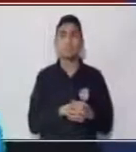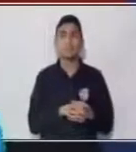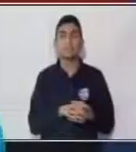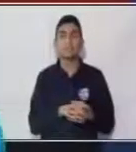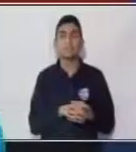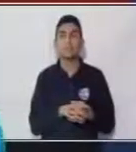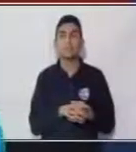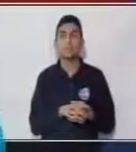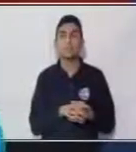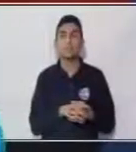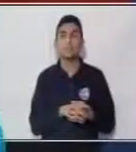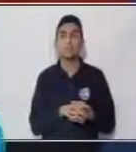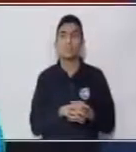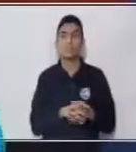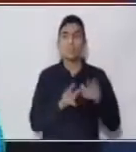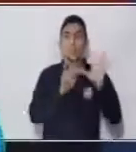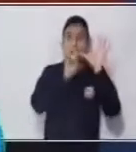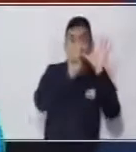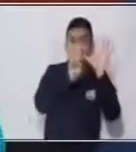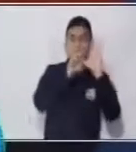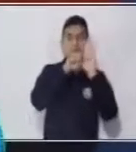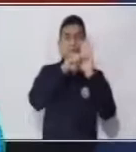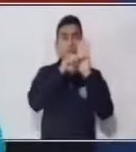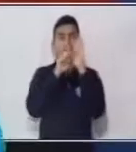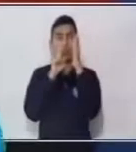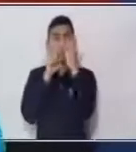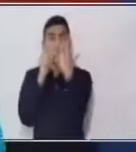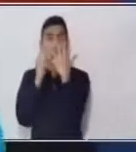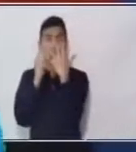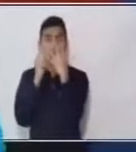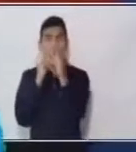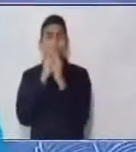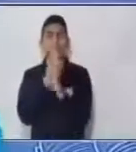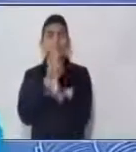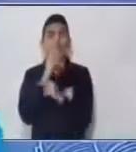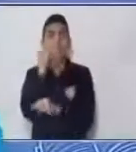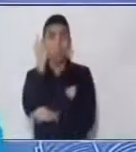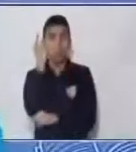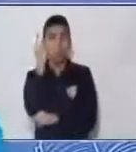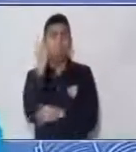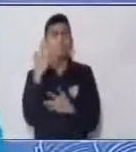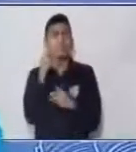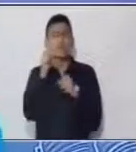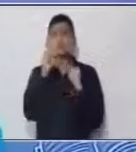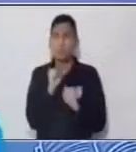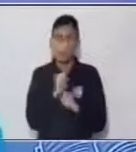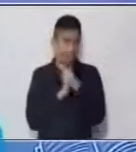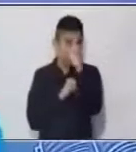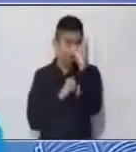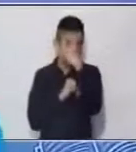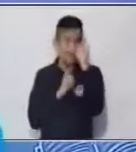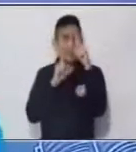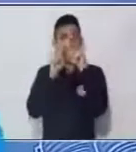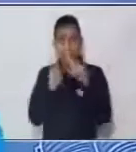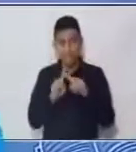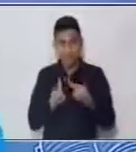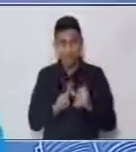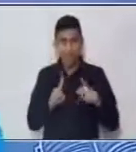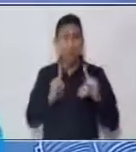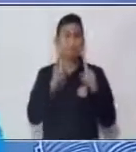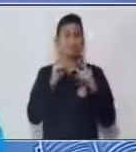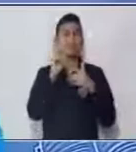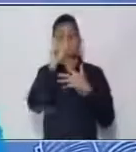Dice 7 menos 6, 1. Es decir que esta ruleta se puede trabajar para diferentes operaciones